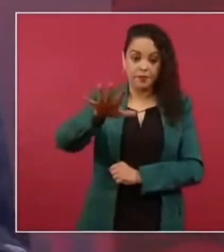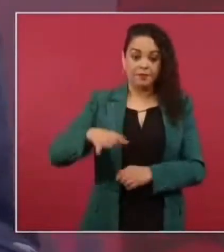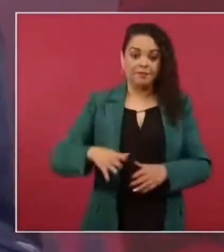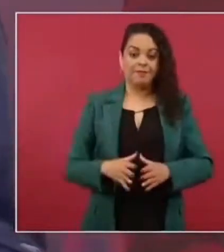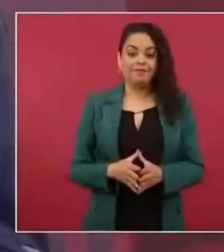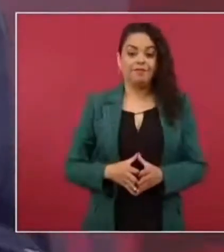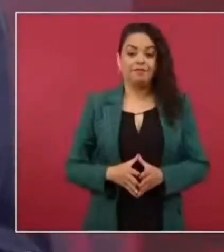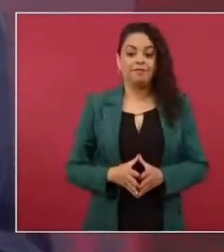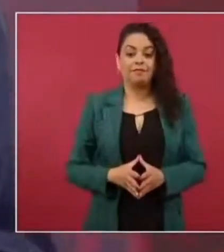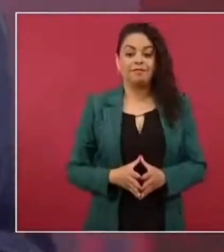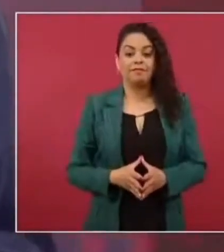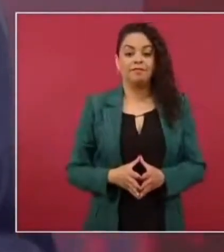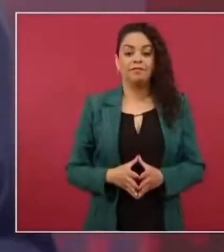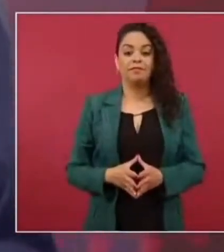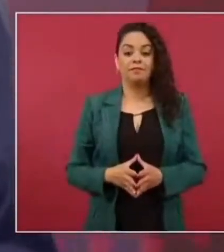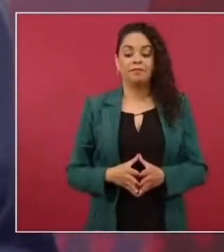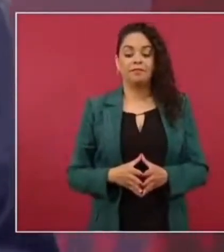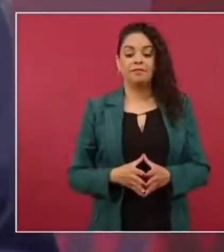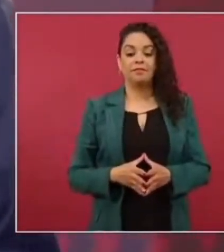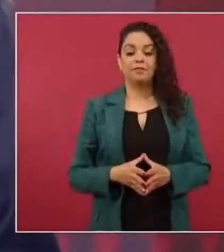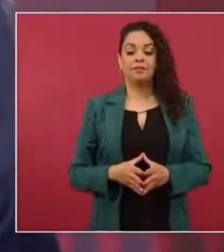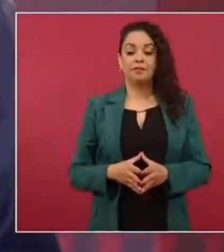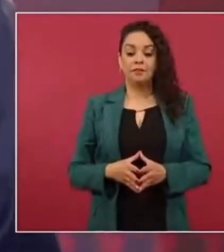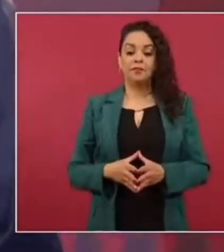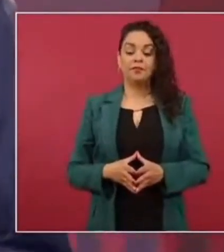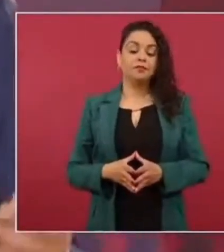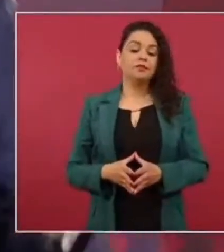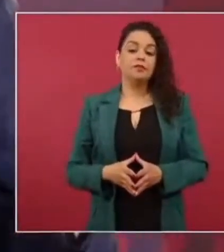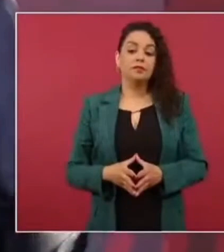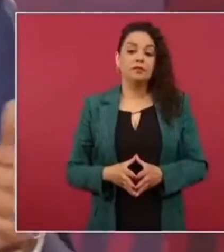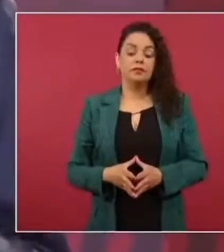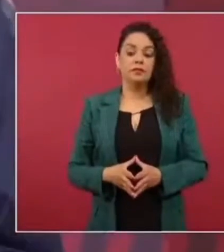quedamos en verlo este pero